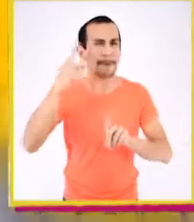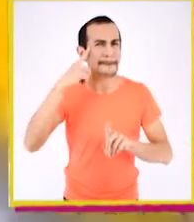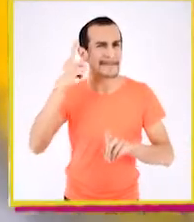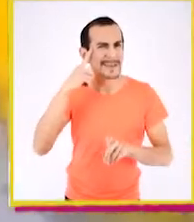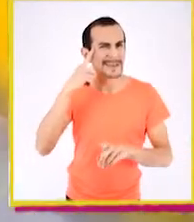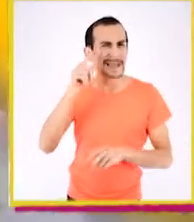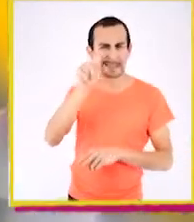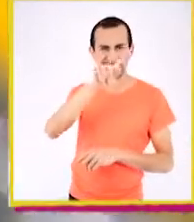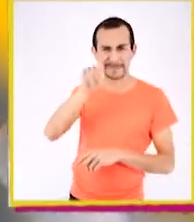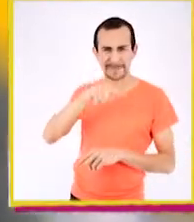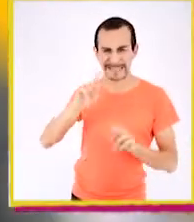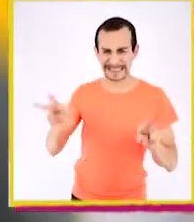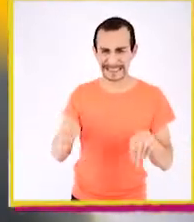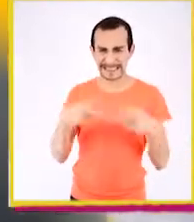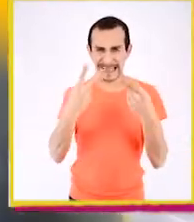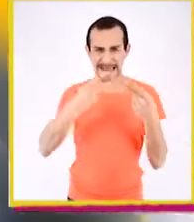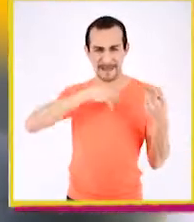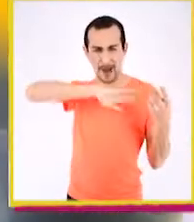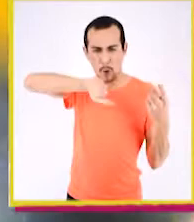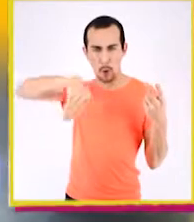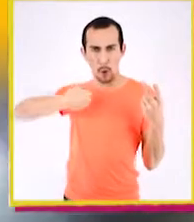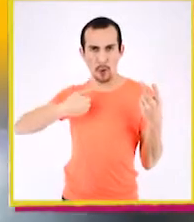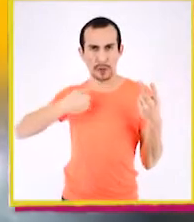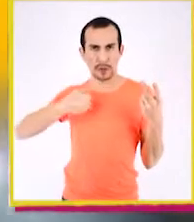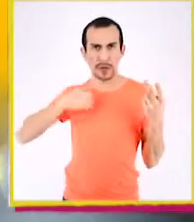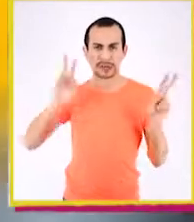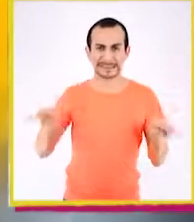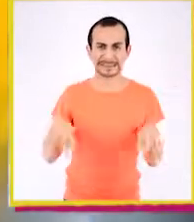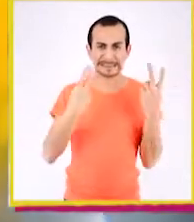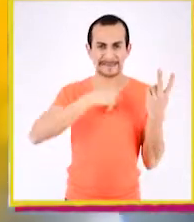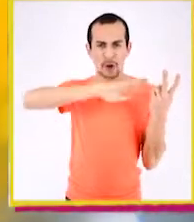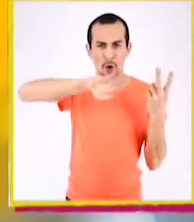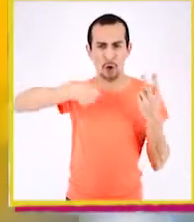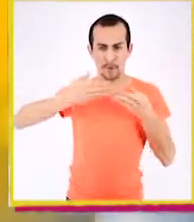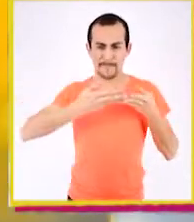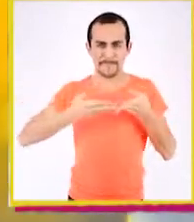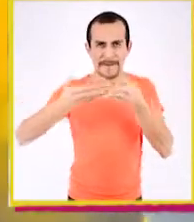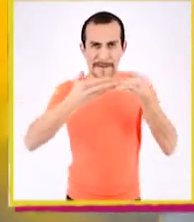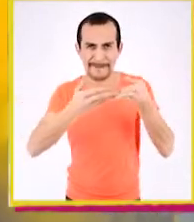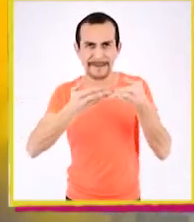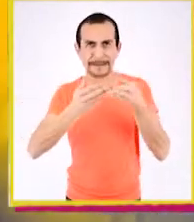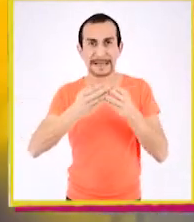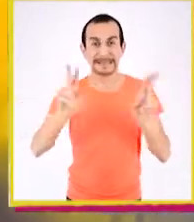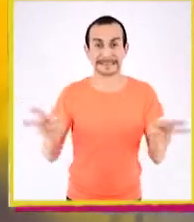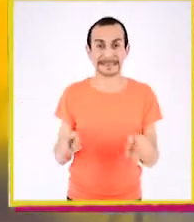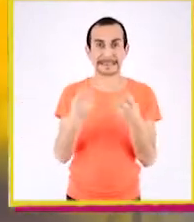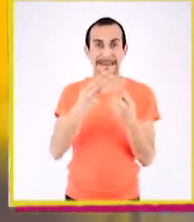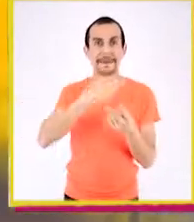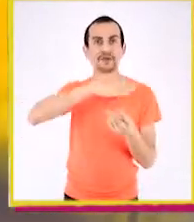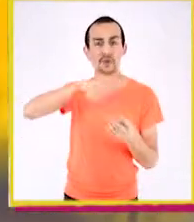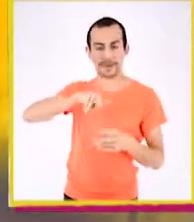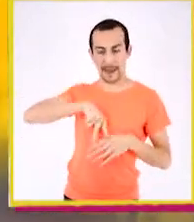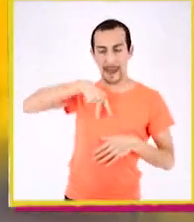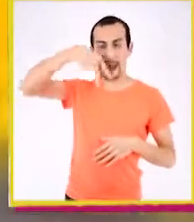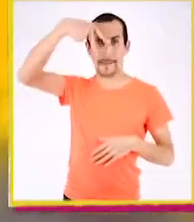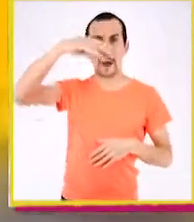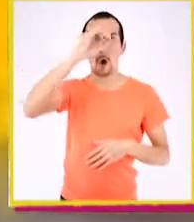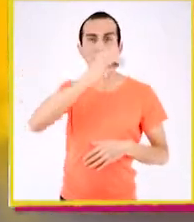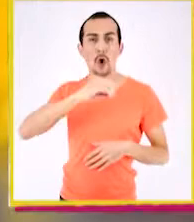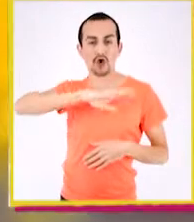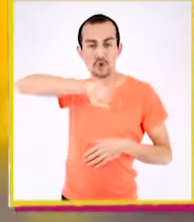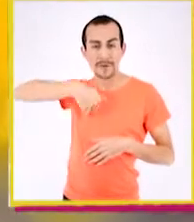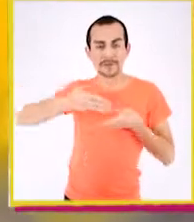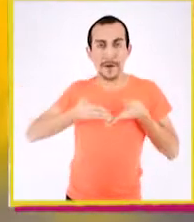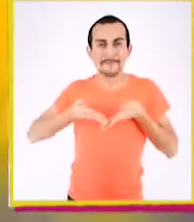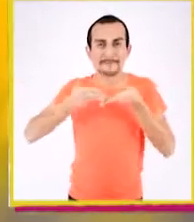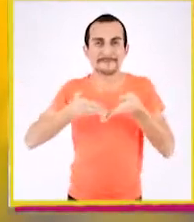significa save our souls o save our ships, que significa salven nuestras almas o